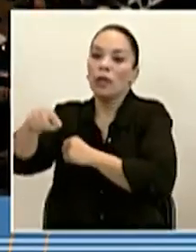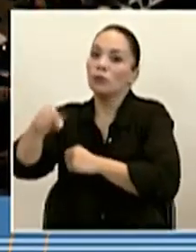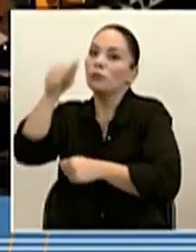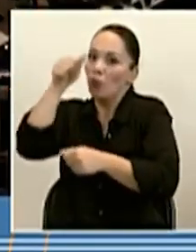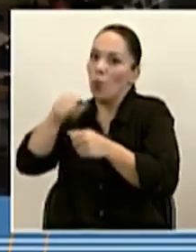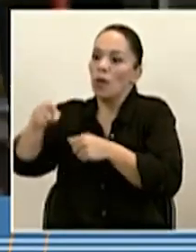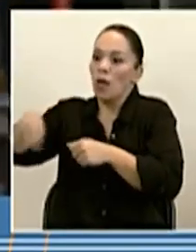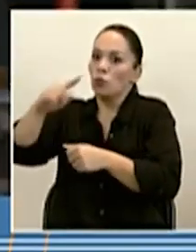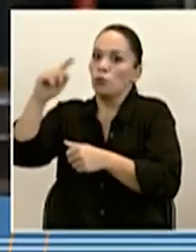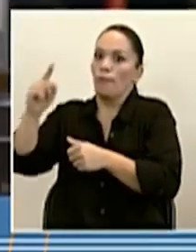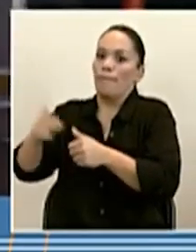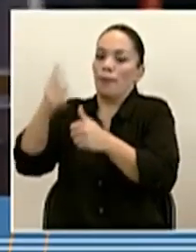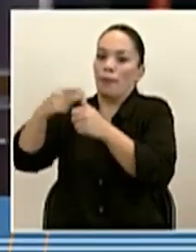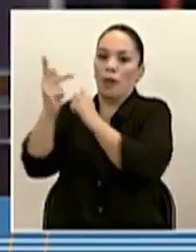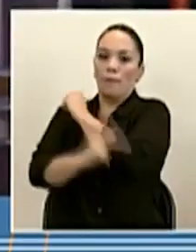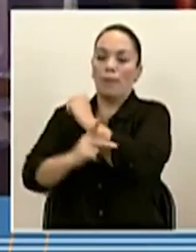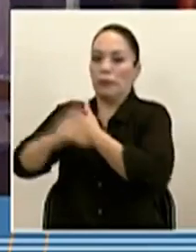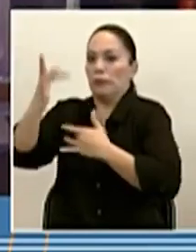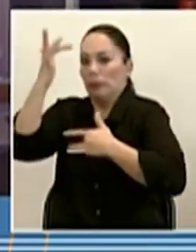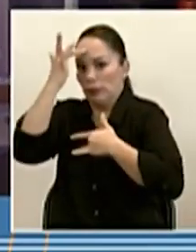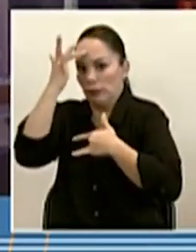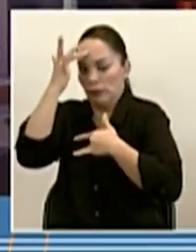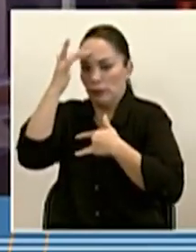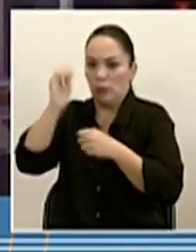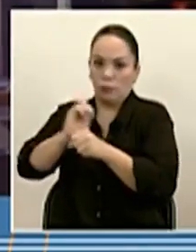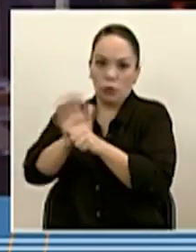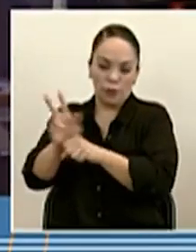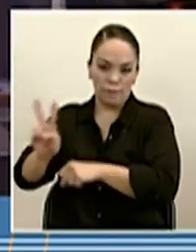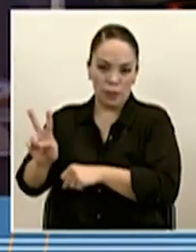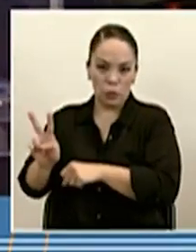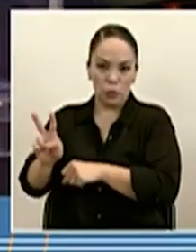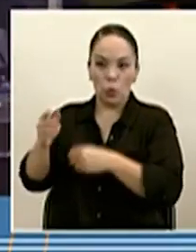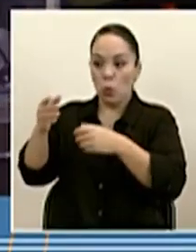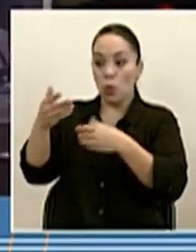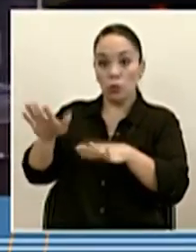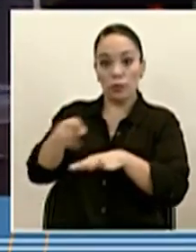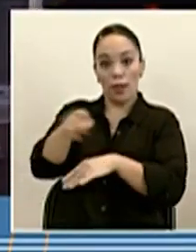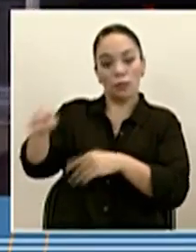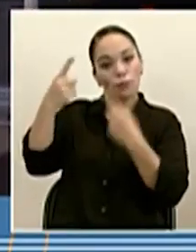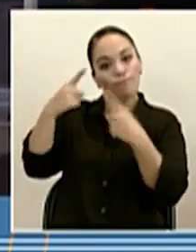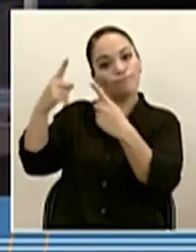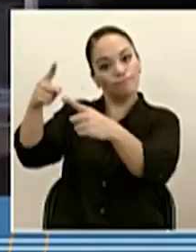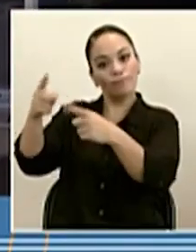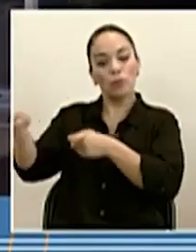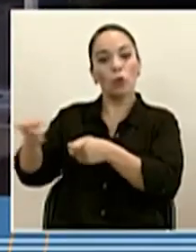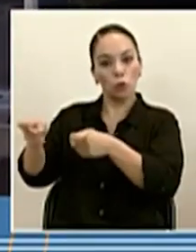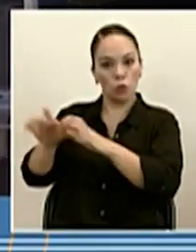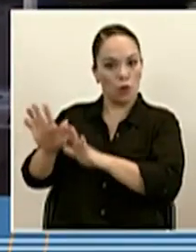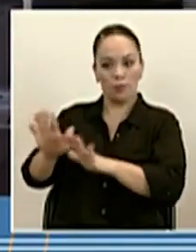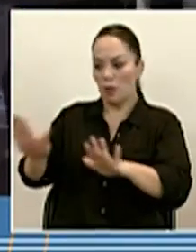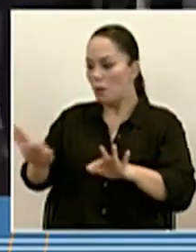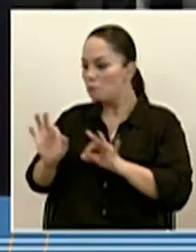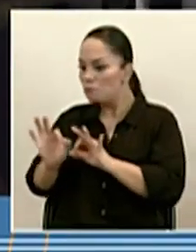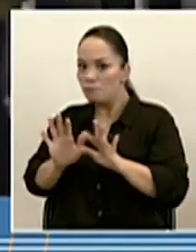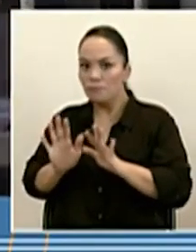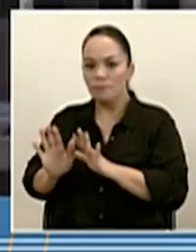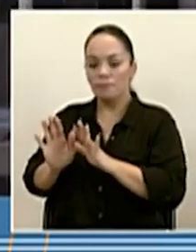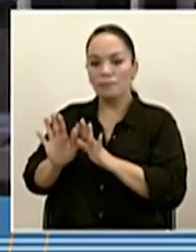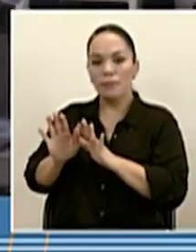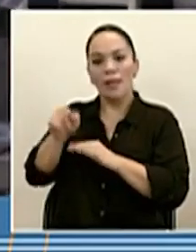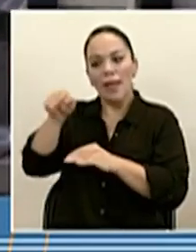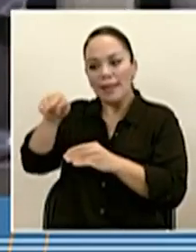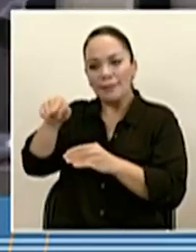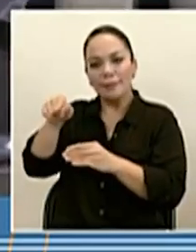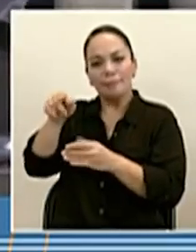de esta pandemia. Ya cuando eso se controló y ese epicentro comenzó